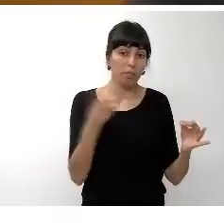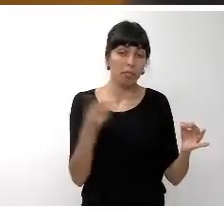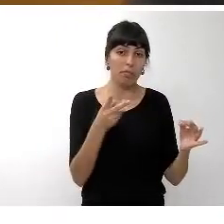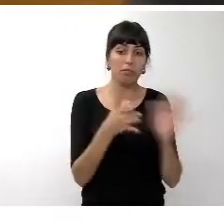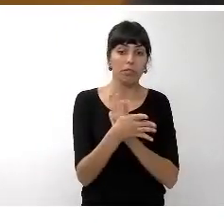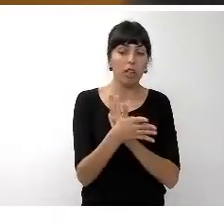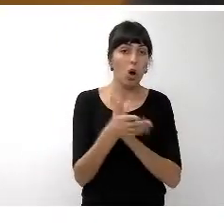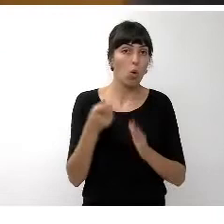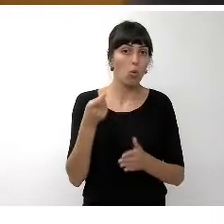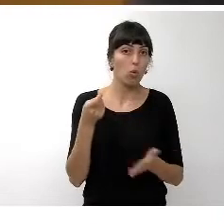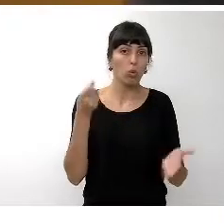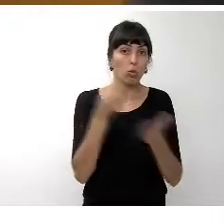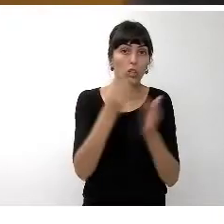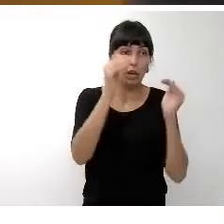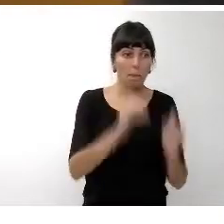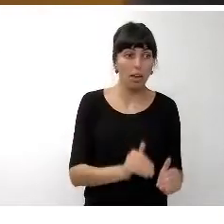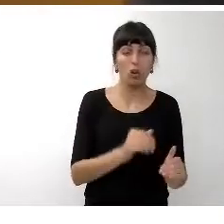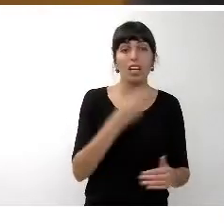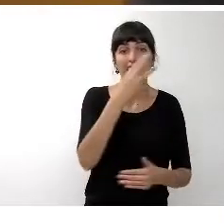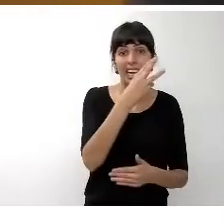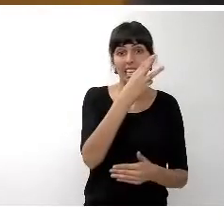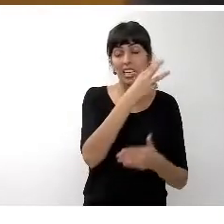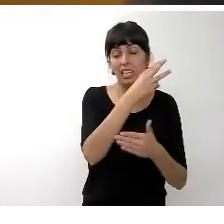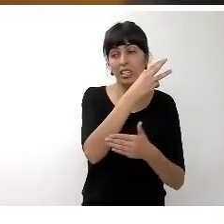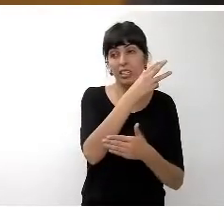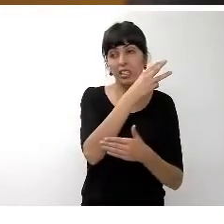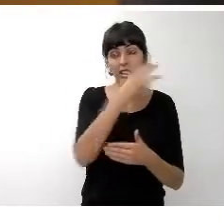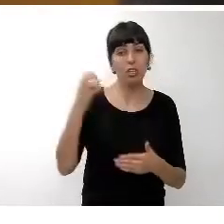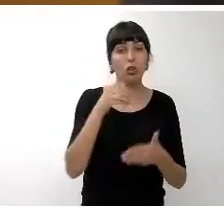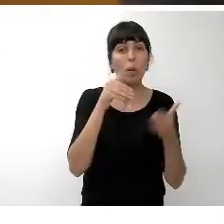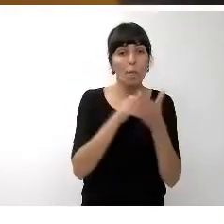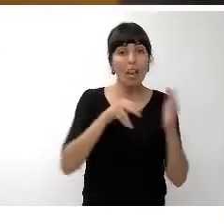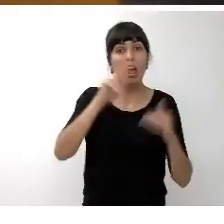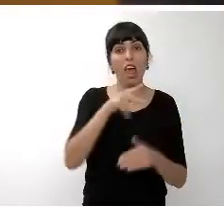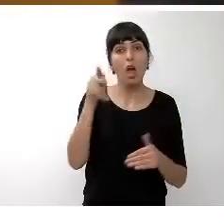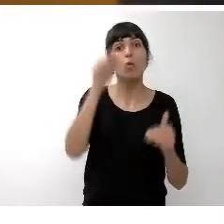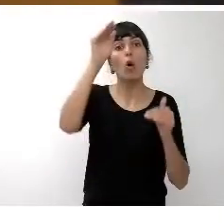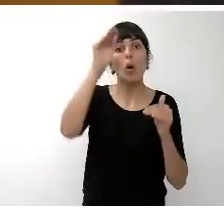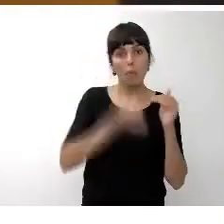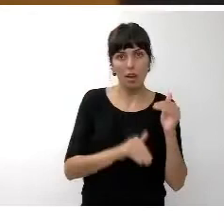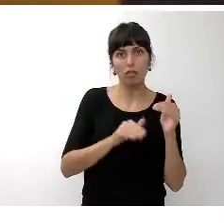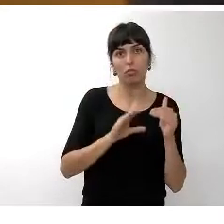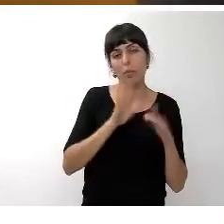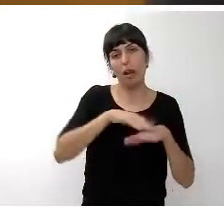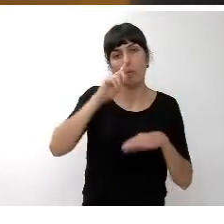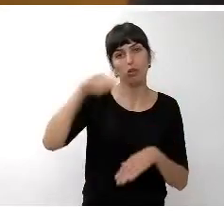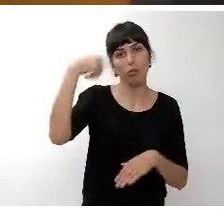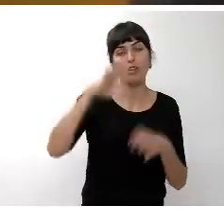300.000 euros para el año que viene en lo que es repito altos cargos y personal eventual de la corporación.